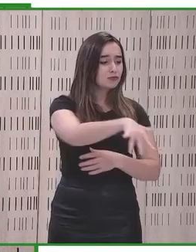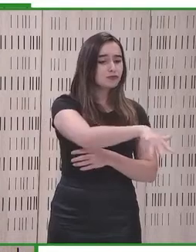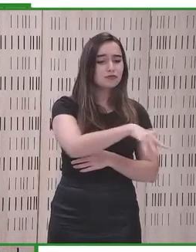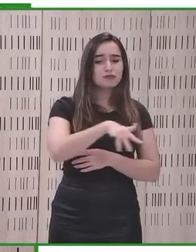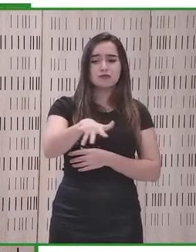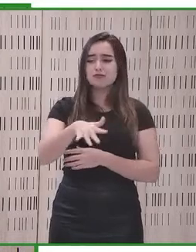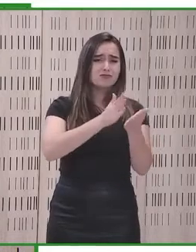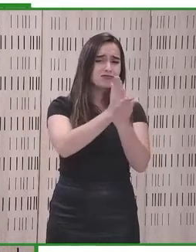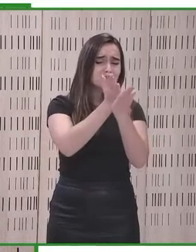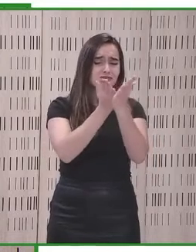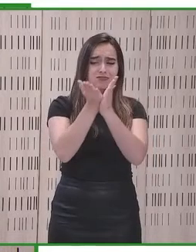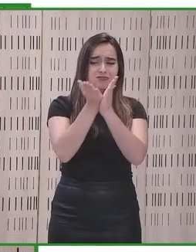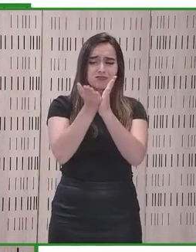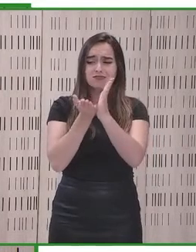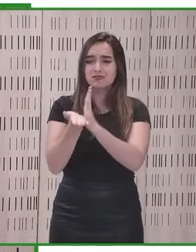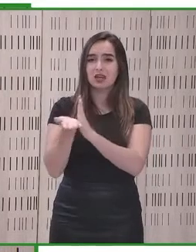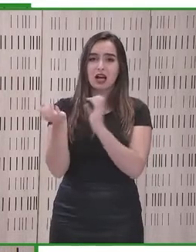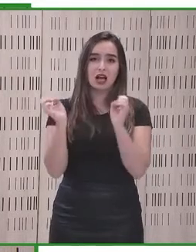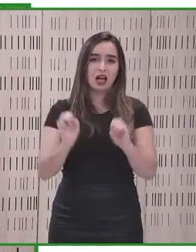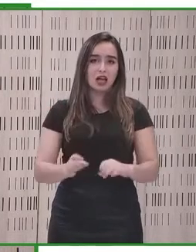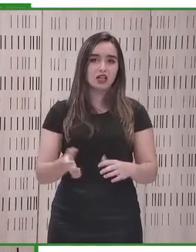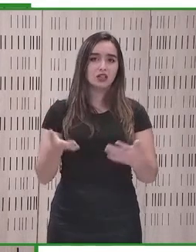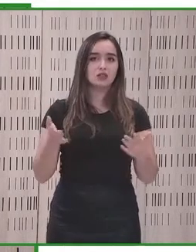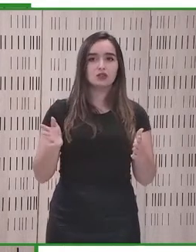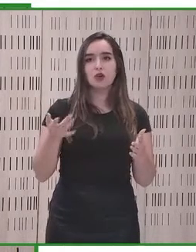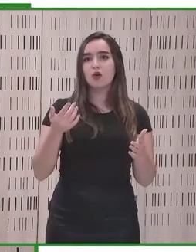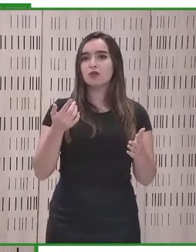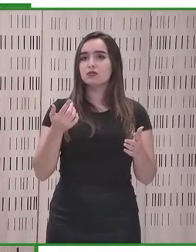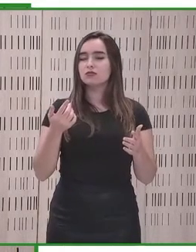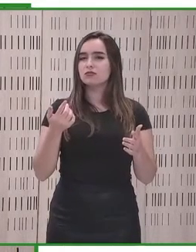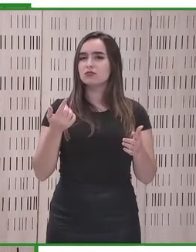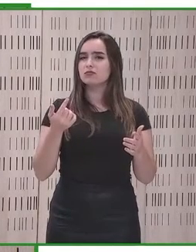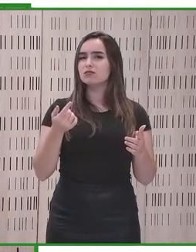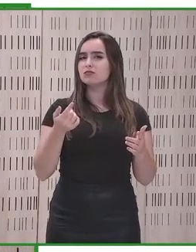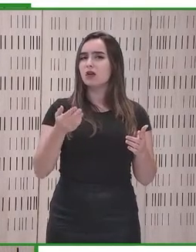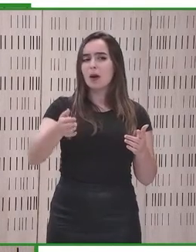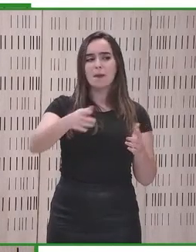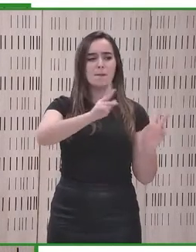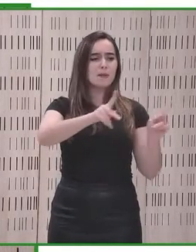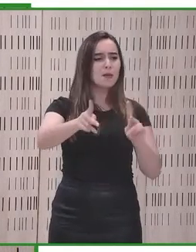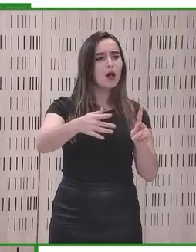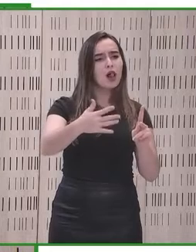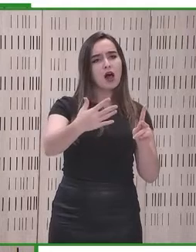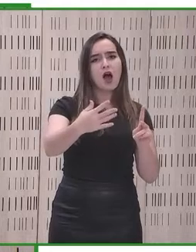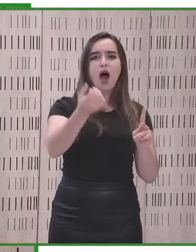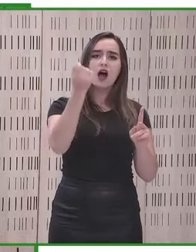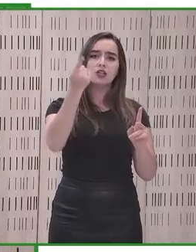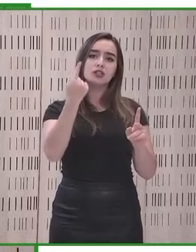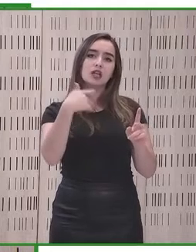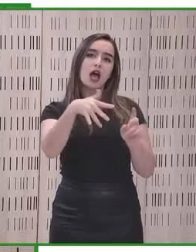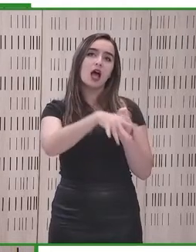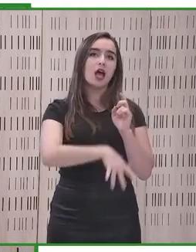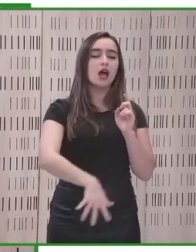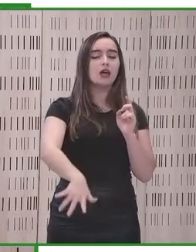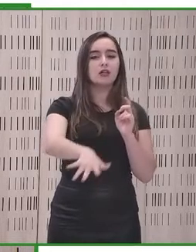allá de lo que básicamente y generalmente se entiende por entorno físico,